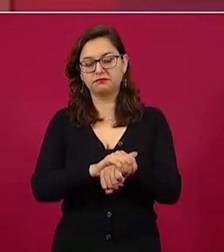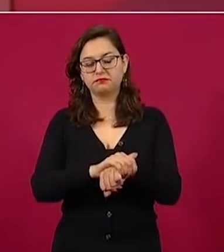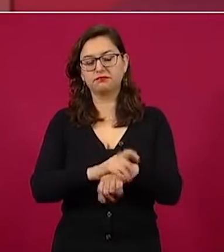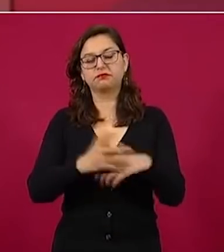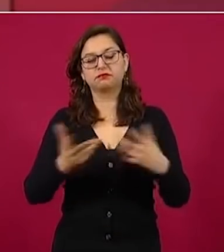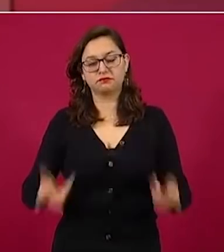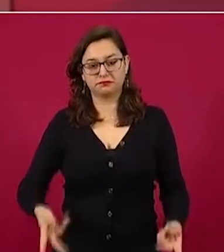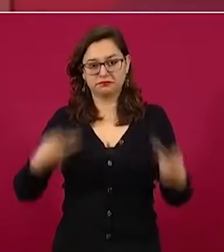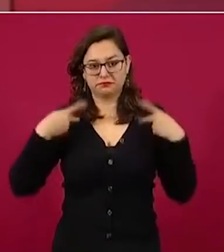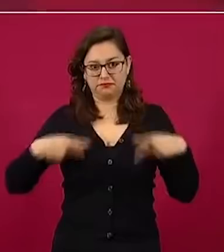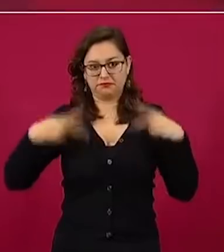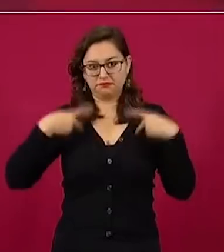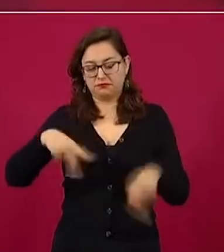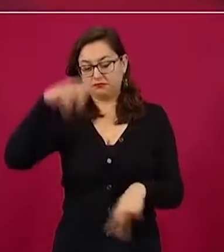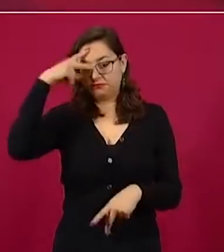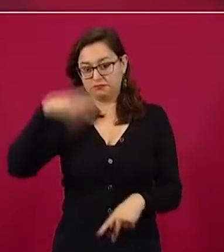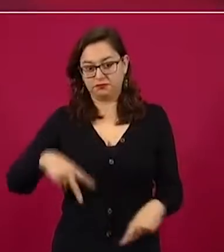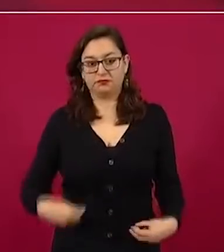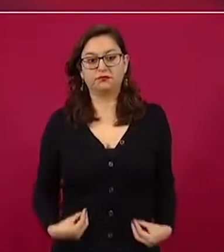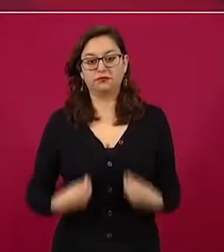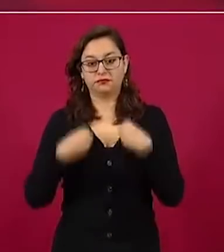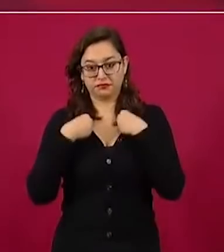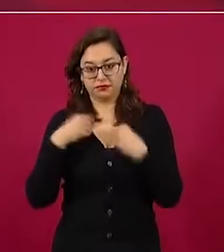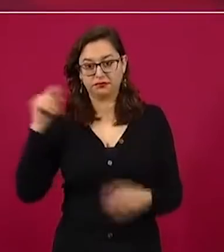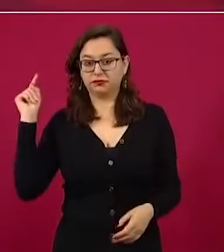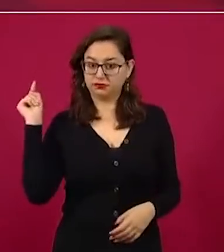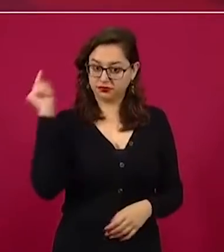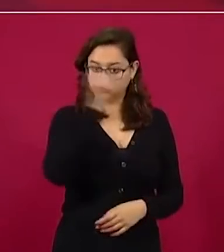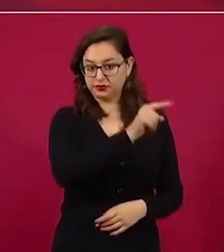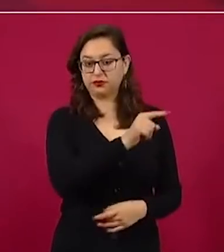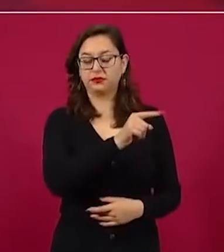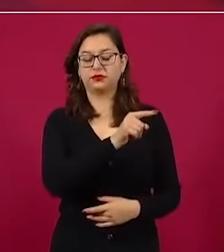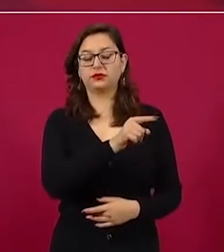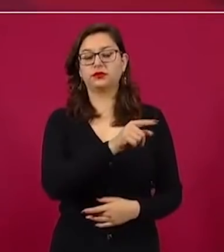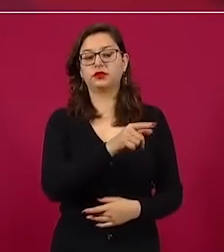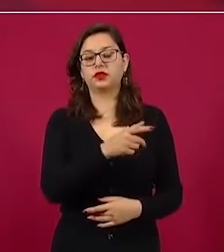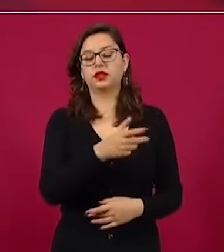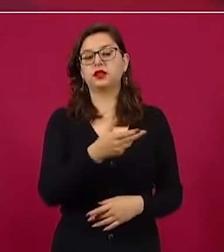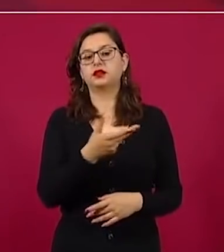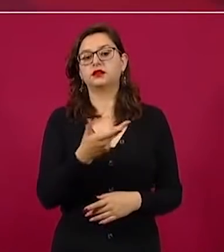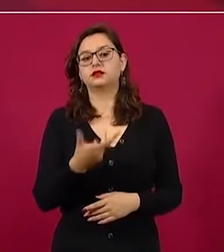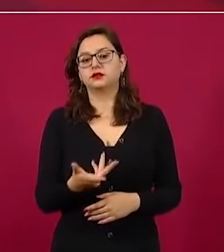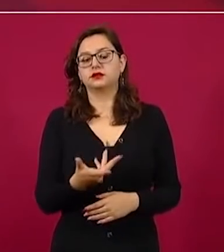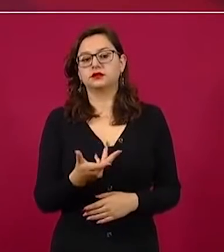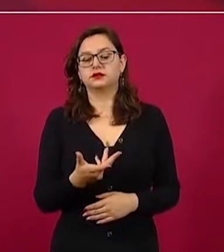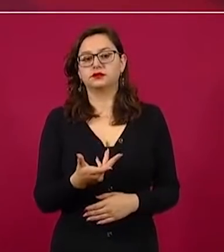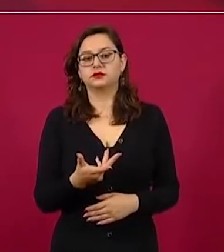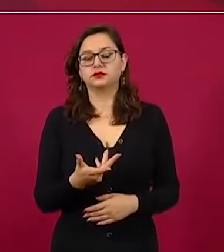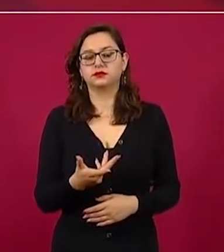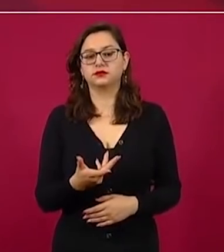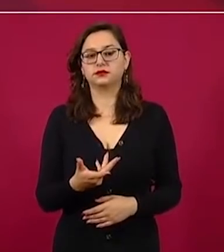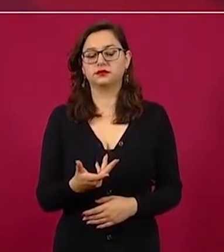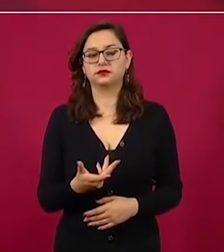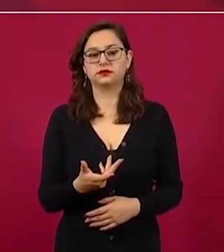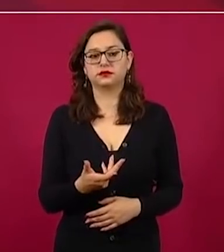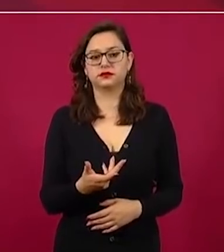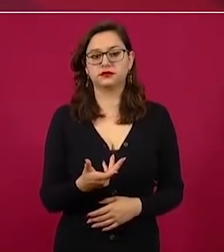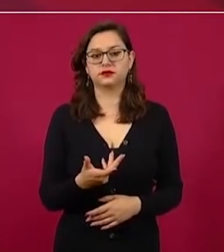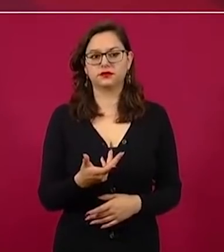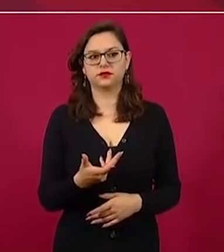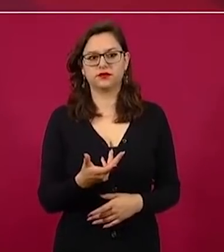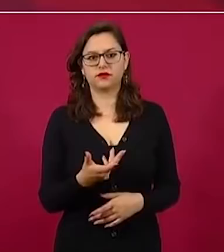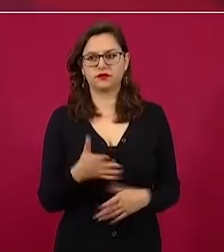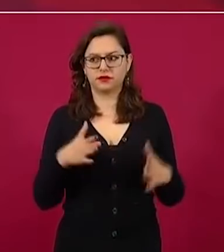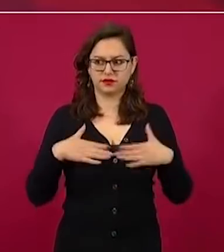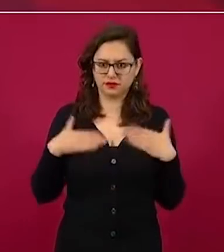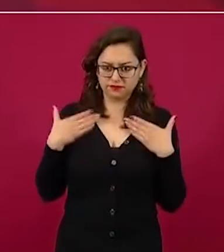paisanos, pues que no le